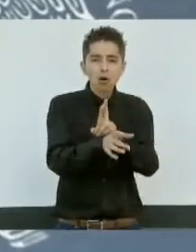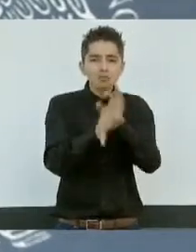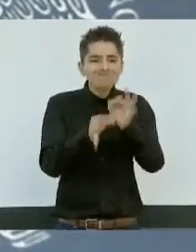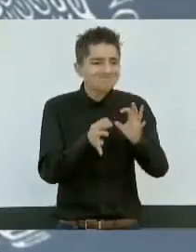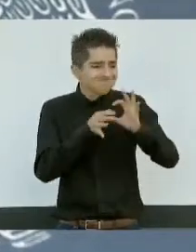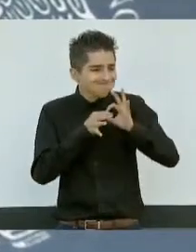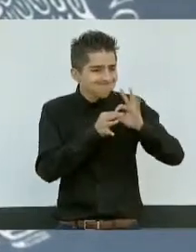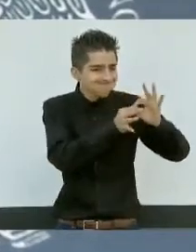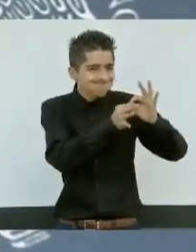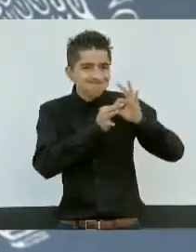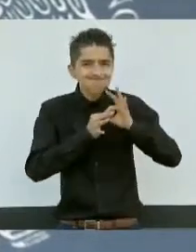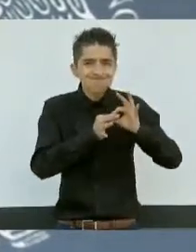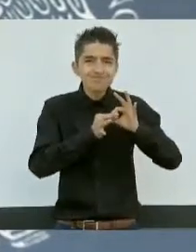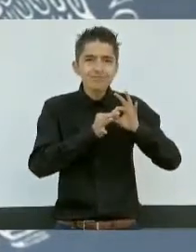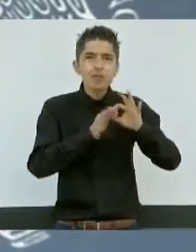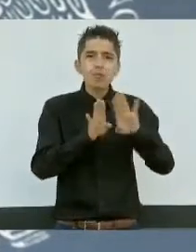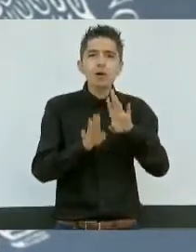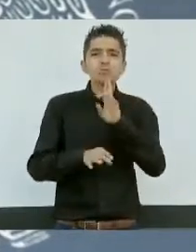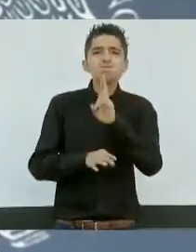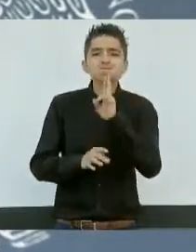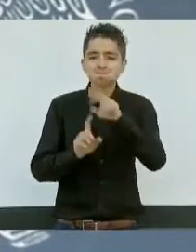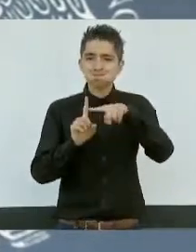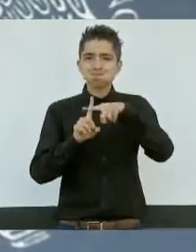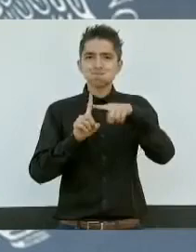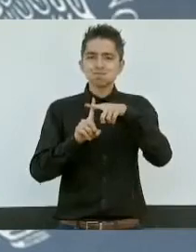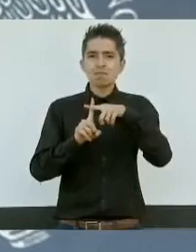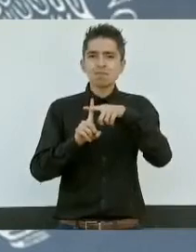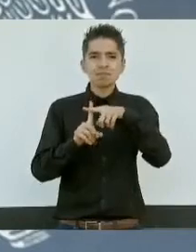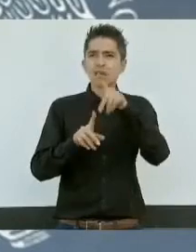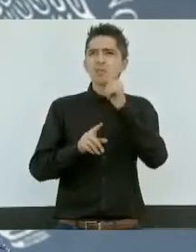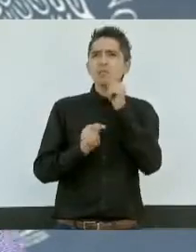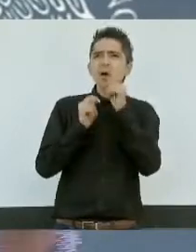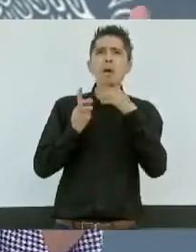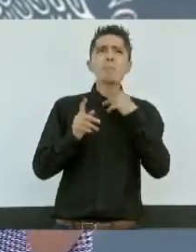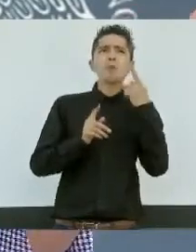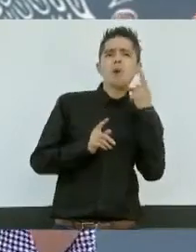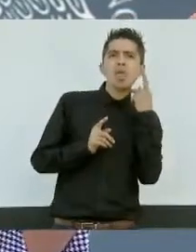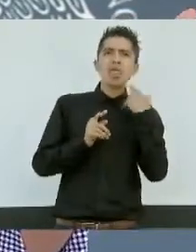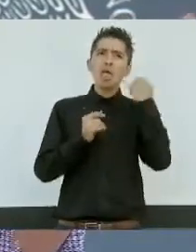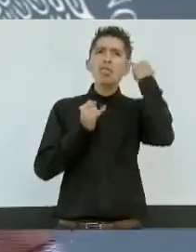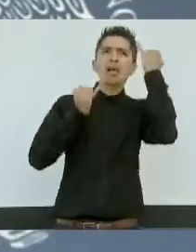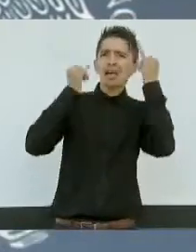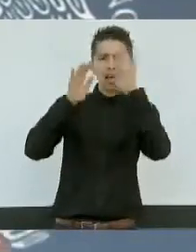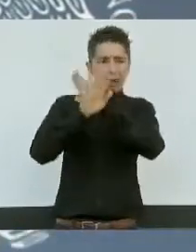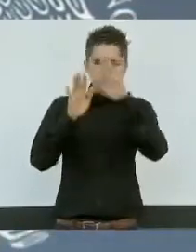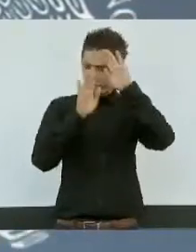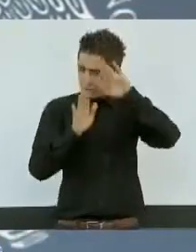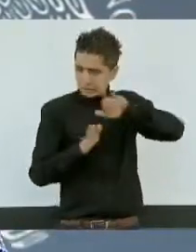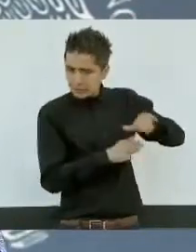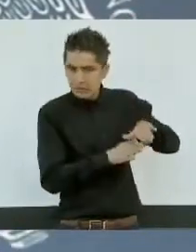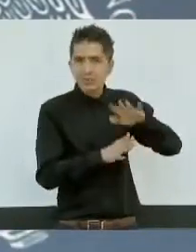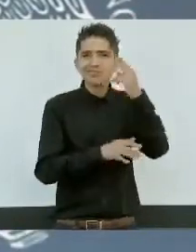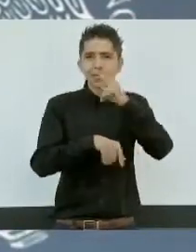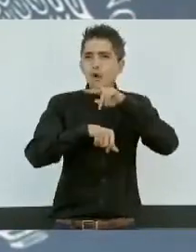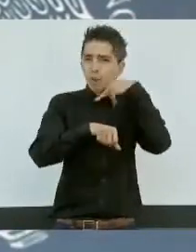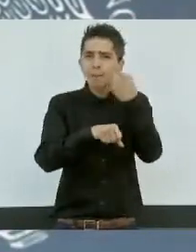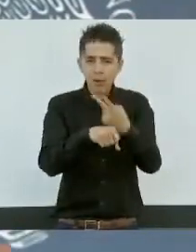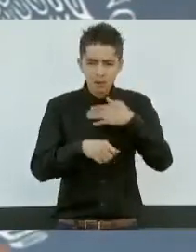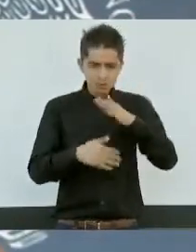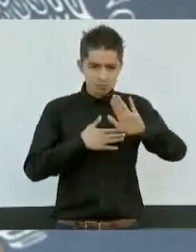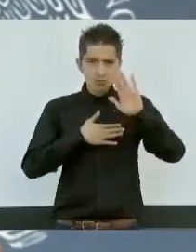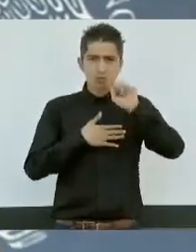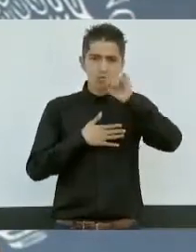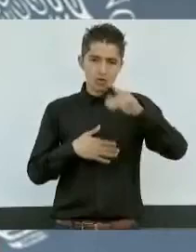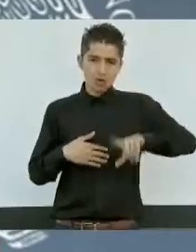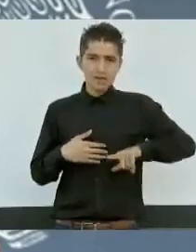es acción y es entrega de resultados por encima de cualquier otra consideración. Por ello, todo el compromiso, voluntad del gobierno